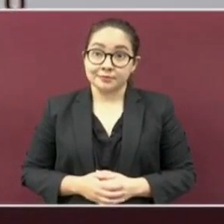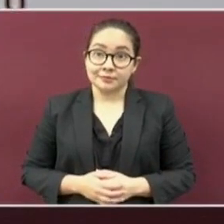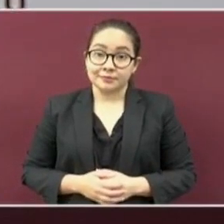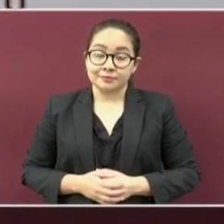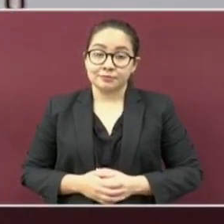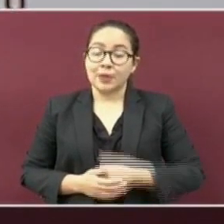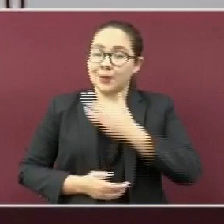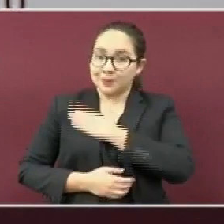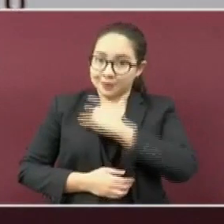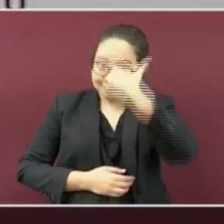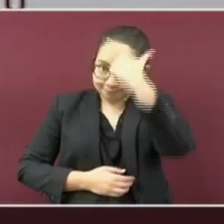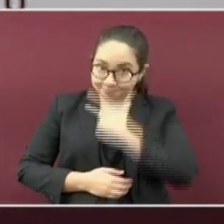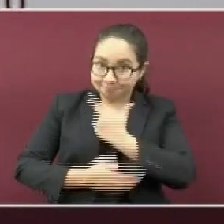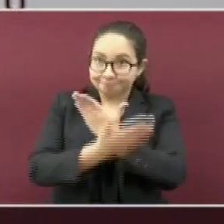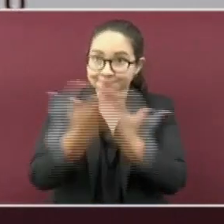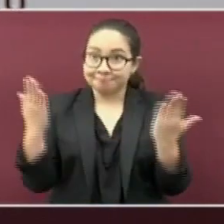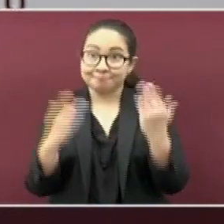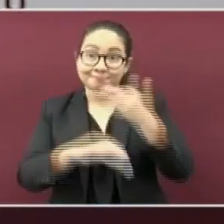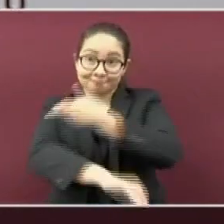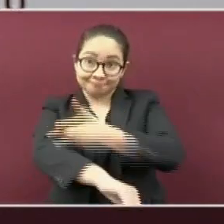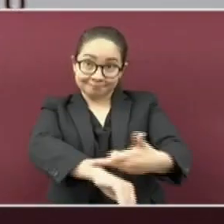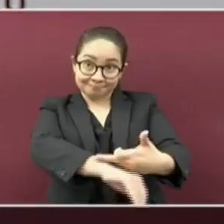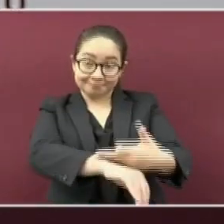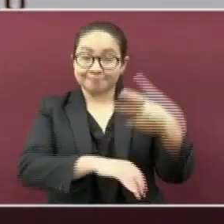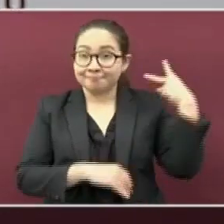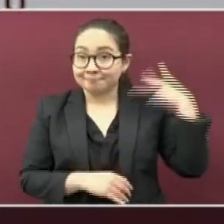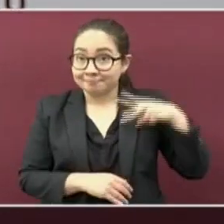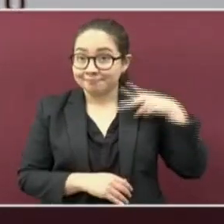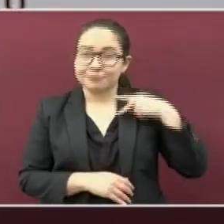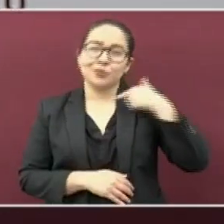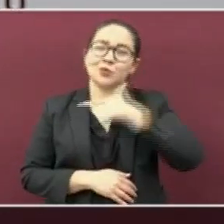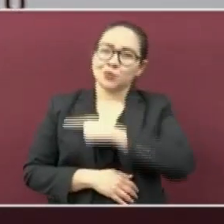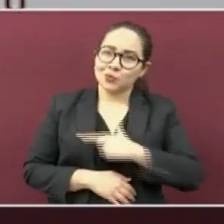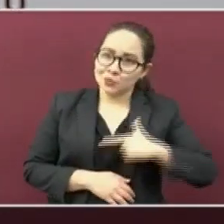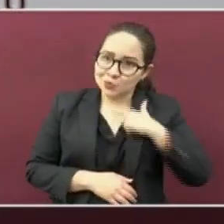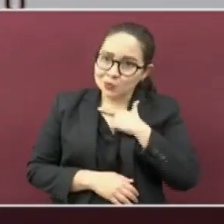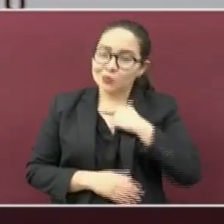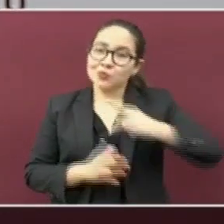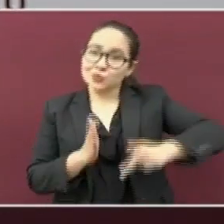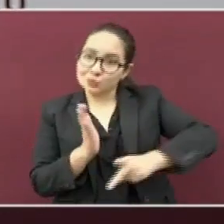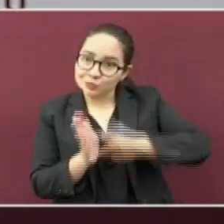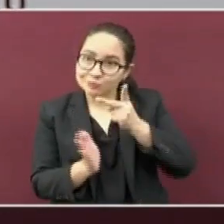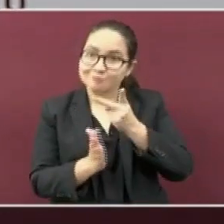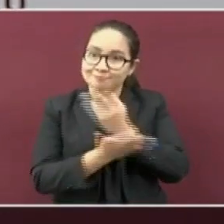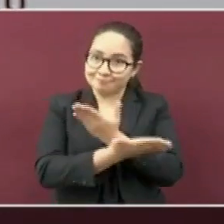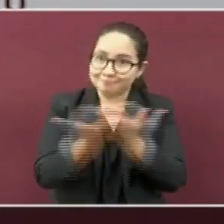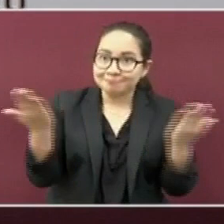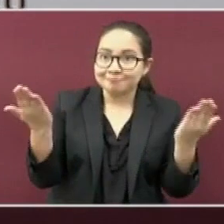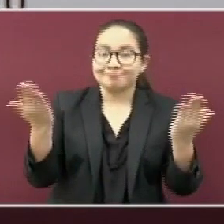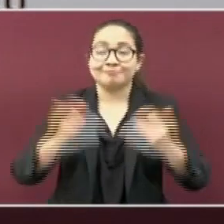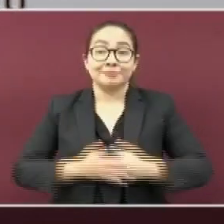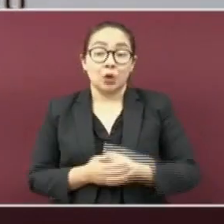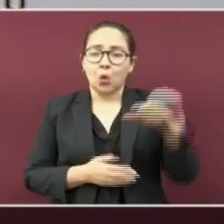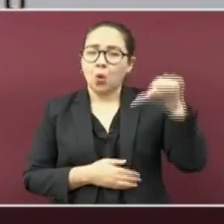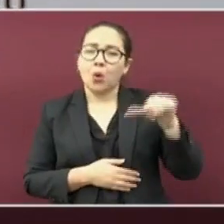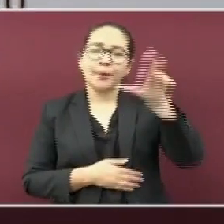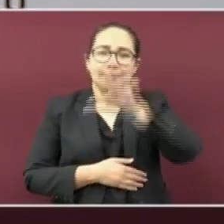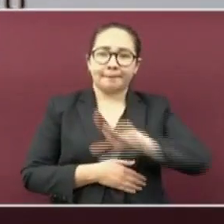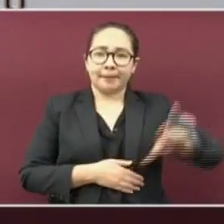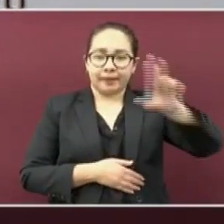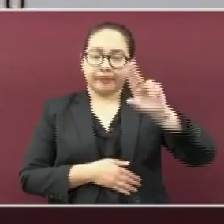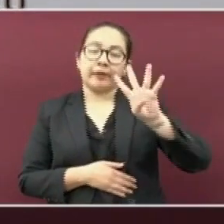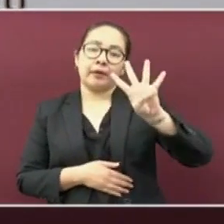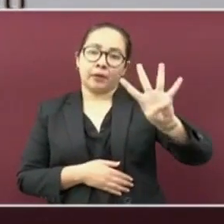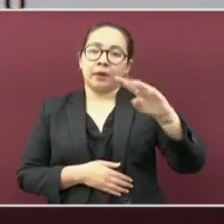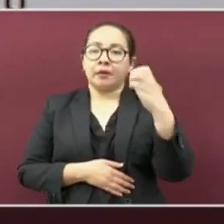Muy buenas noches familia veracruzana. Es un gusto estar de nueva cuenta con ustedes. Es martes 4